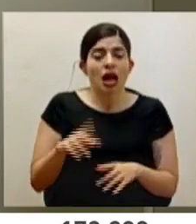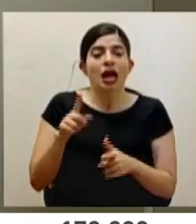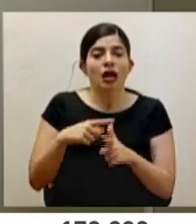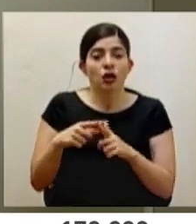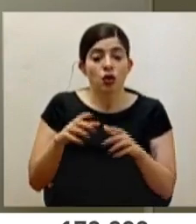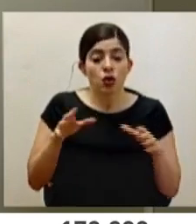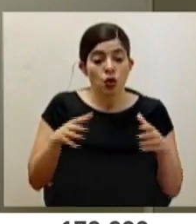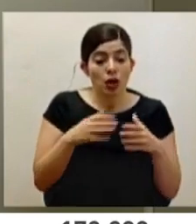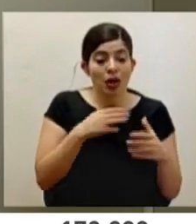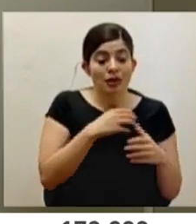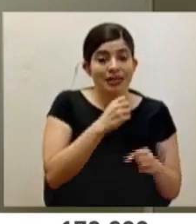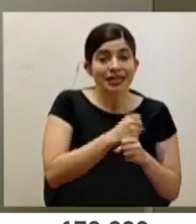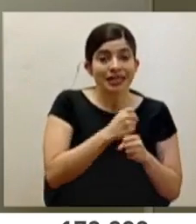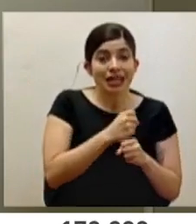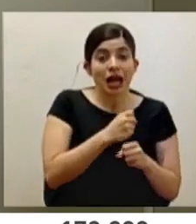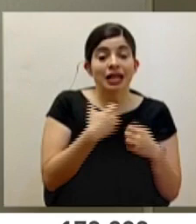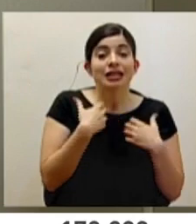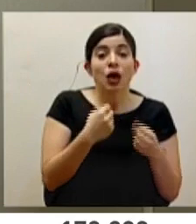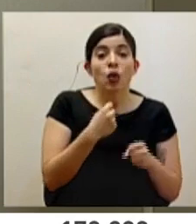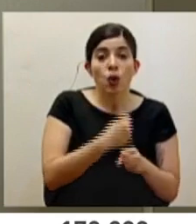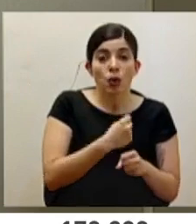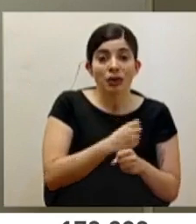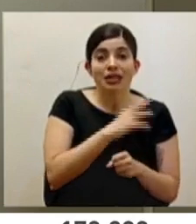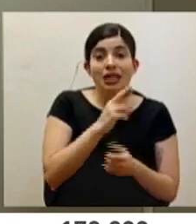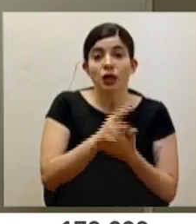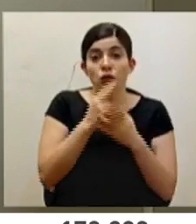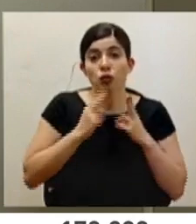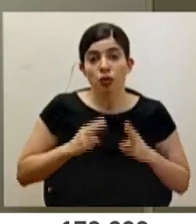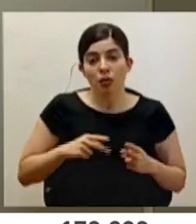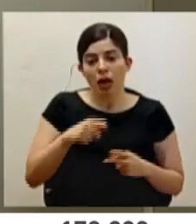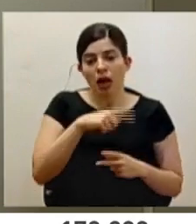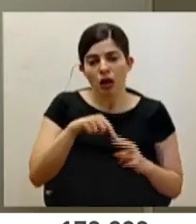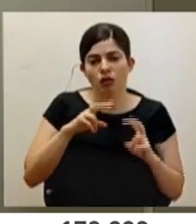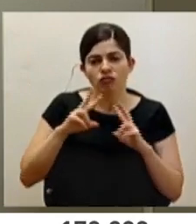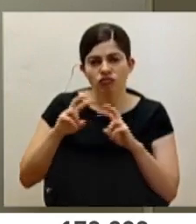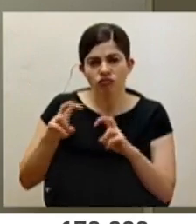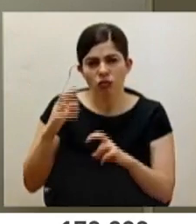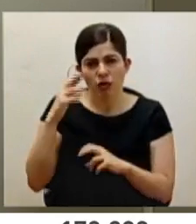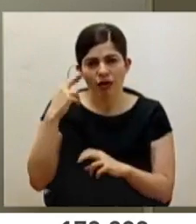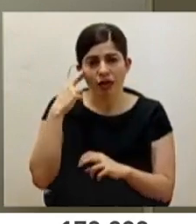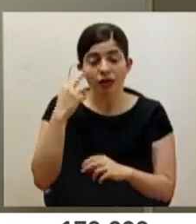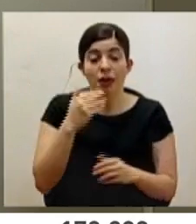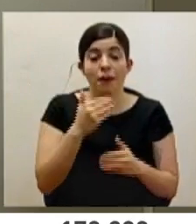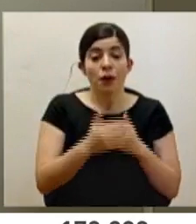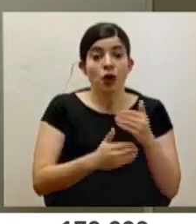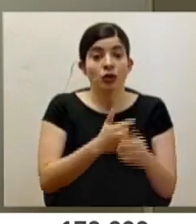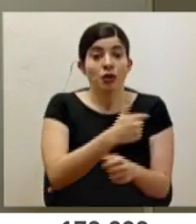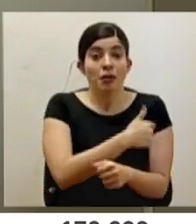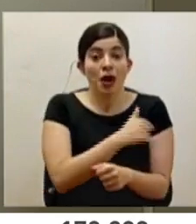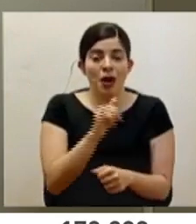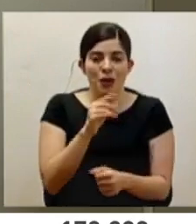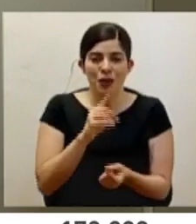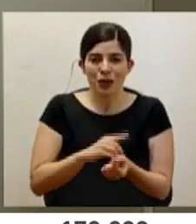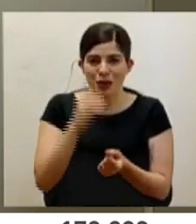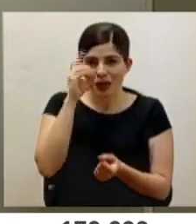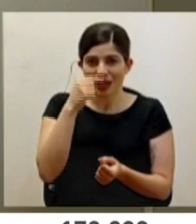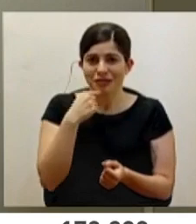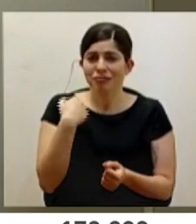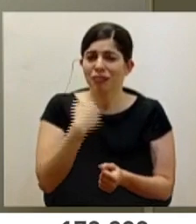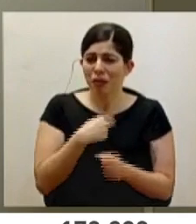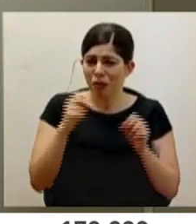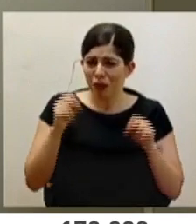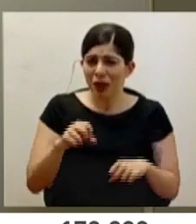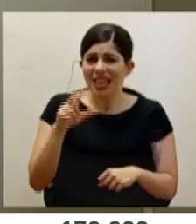en conjunto con Salud Ocupacional y Recursos Humanos. Este, con respecto al ritmo de vacunación, como dice el doctor Sala, nosotros podríamos poner hasta 300